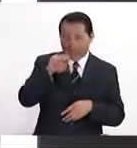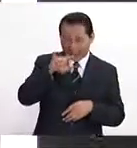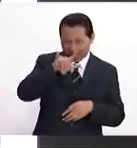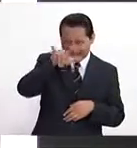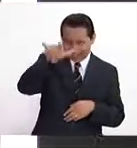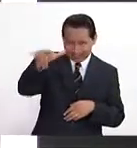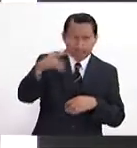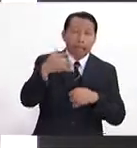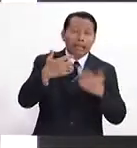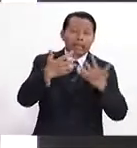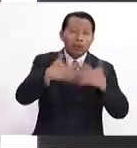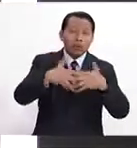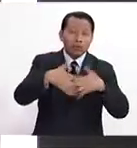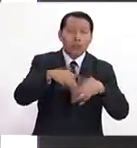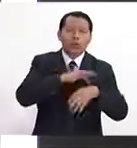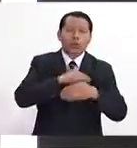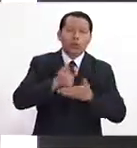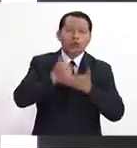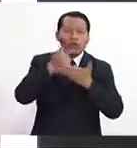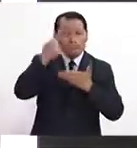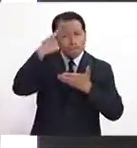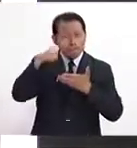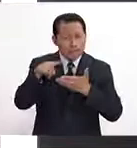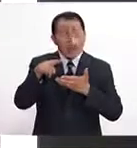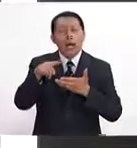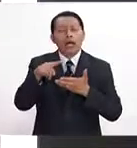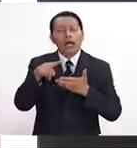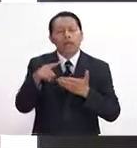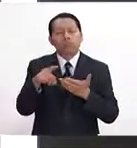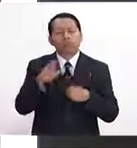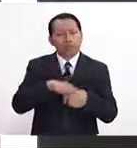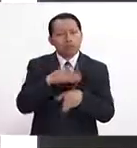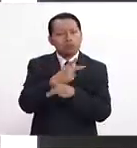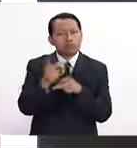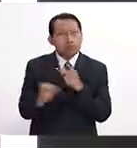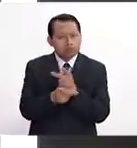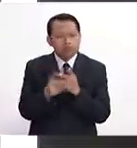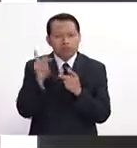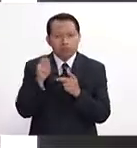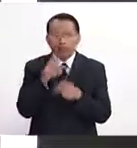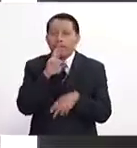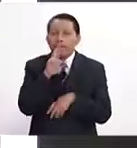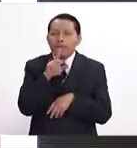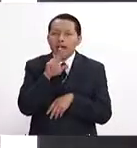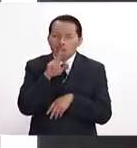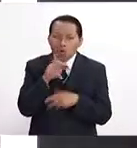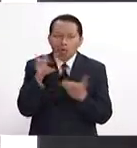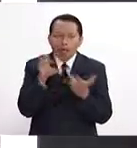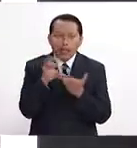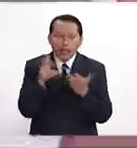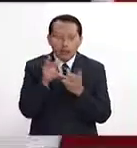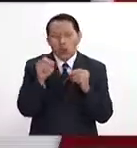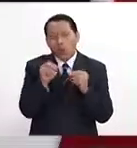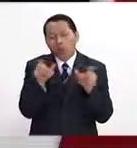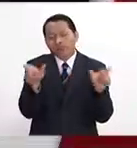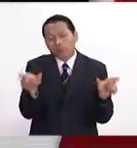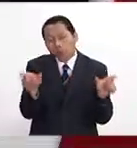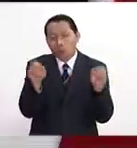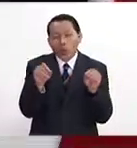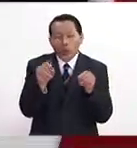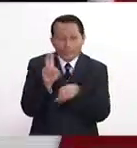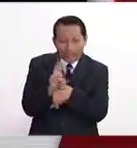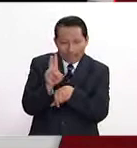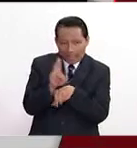en este caso sirven para productividad, para que las industrias puedan mejorar su producción o su seguridad o su